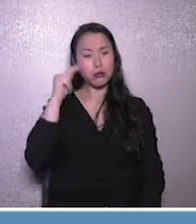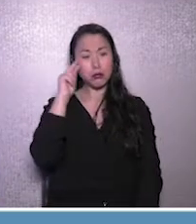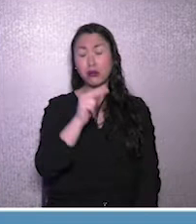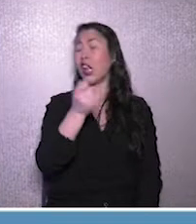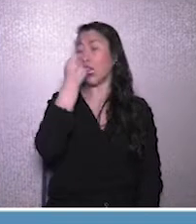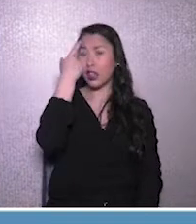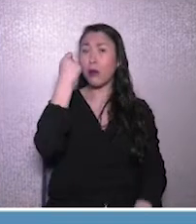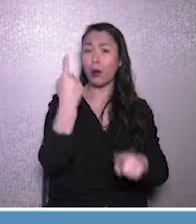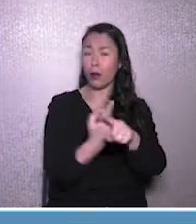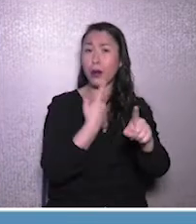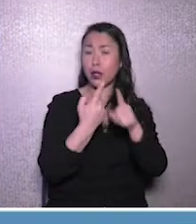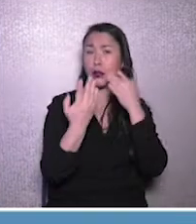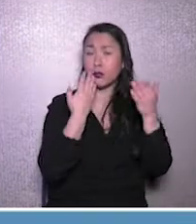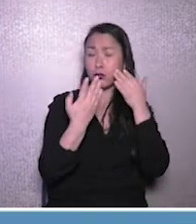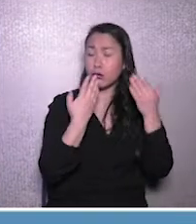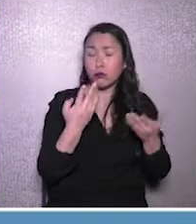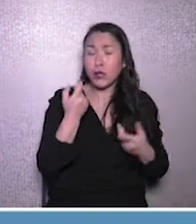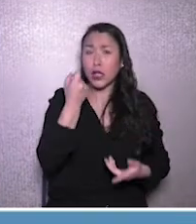estamos hablando.